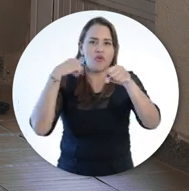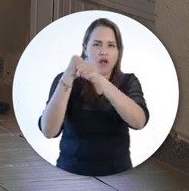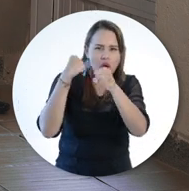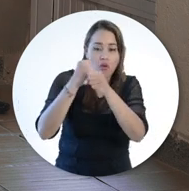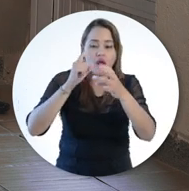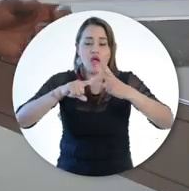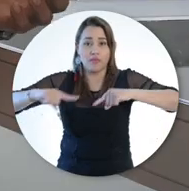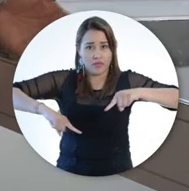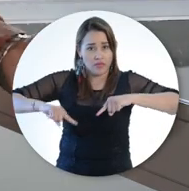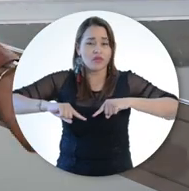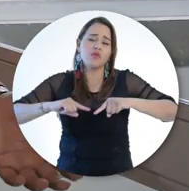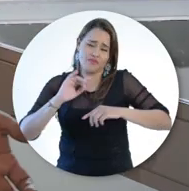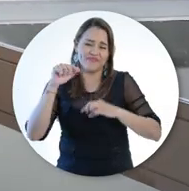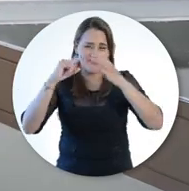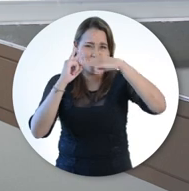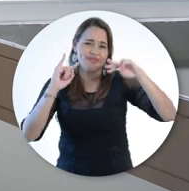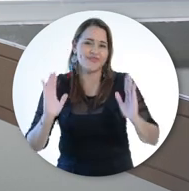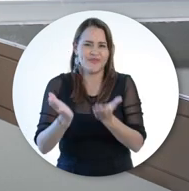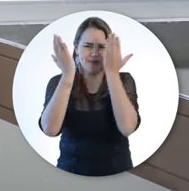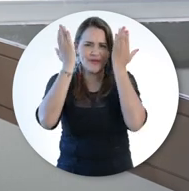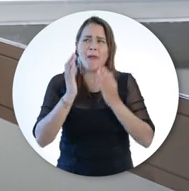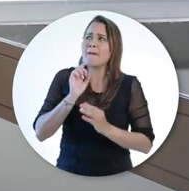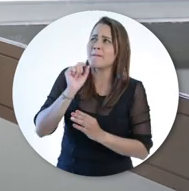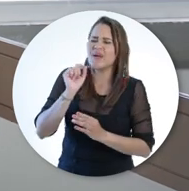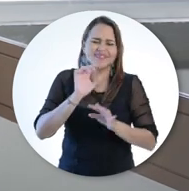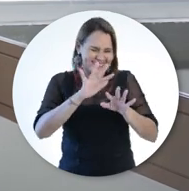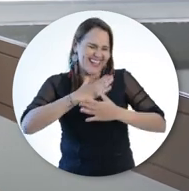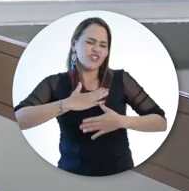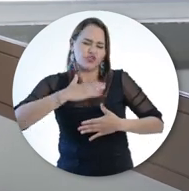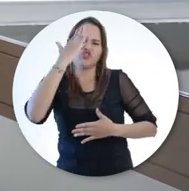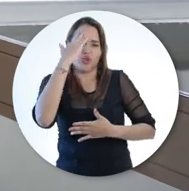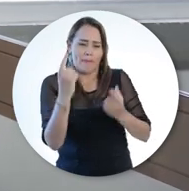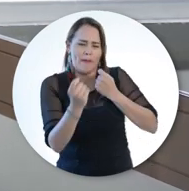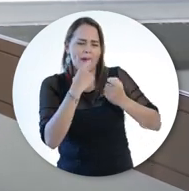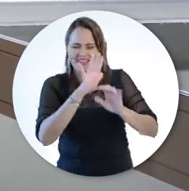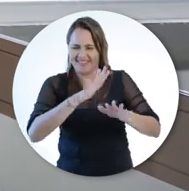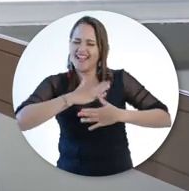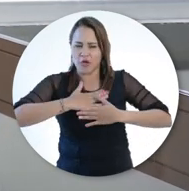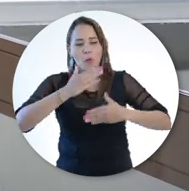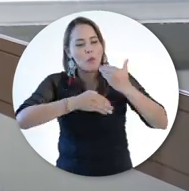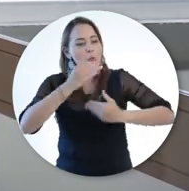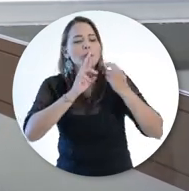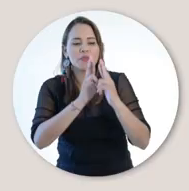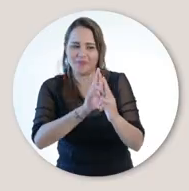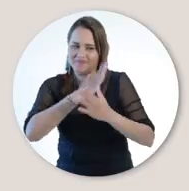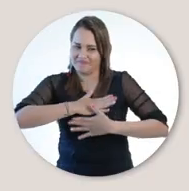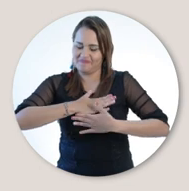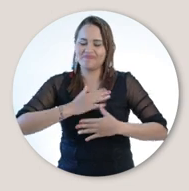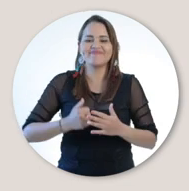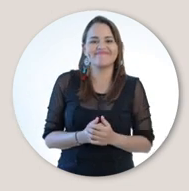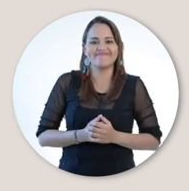administrativas de la Universidad Lo sé, hay muchas preguntas Pero tranquilo, ya las resolveremos